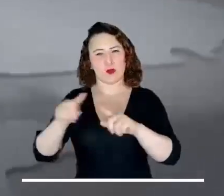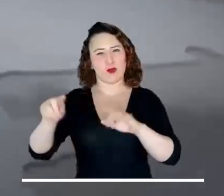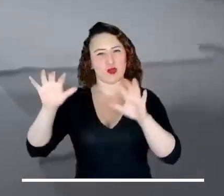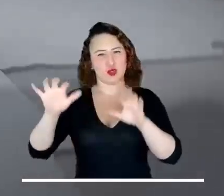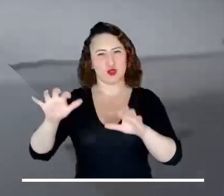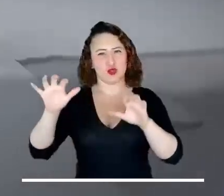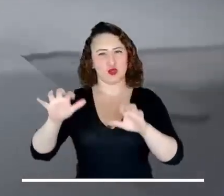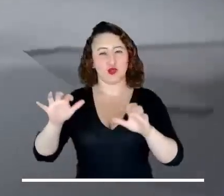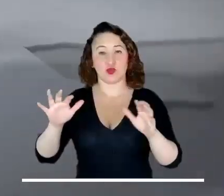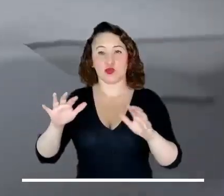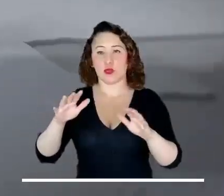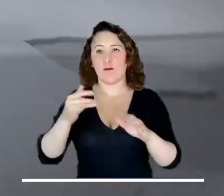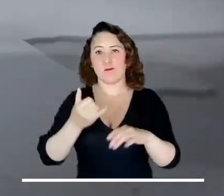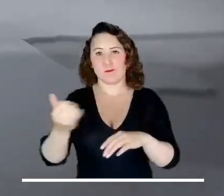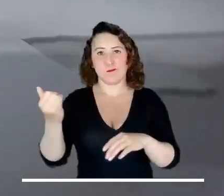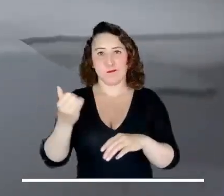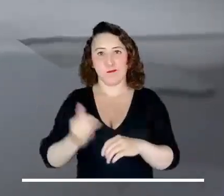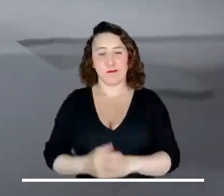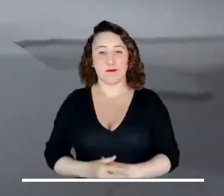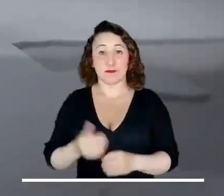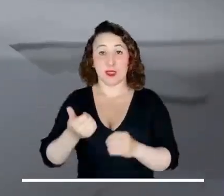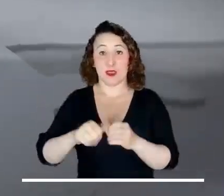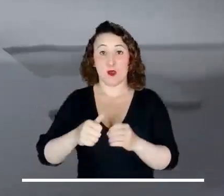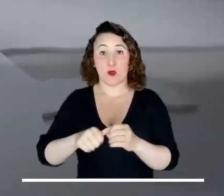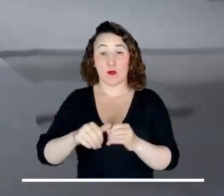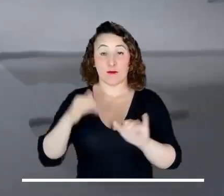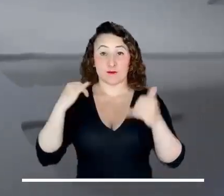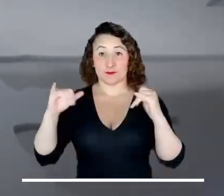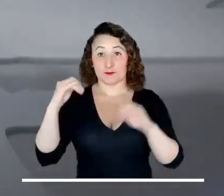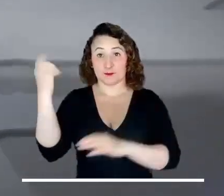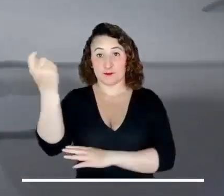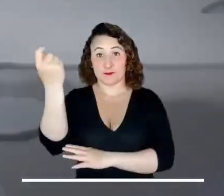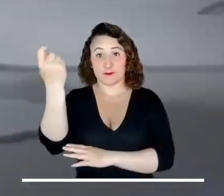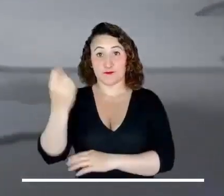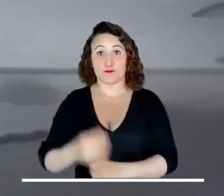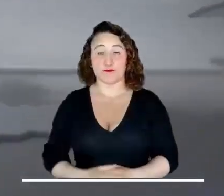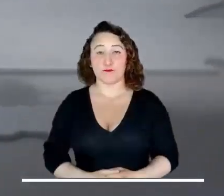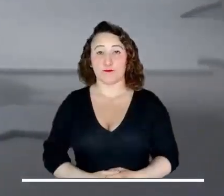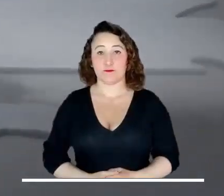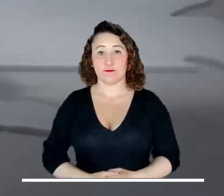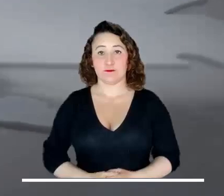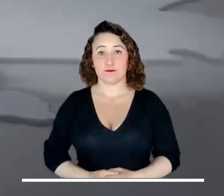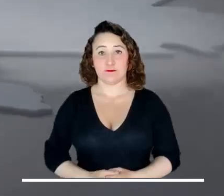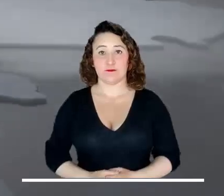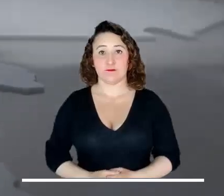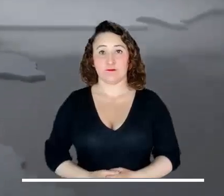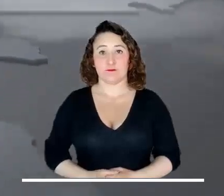embargo, no se descartan lloviznas en algunos sectores del occidente de Arauca, Casanare y Meta.